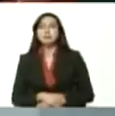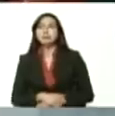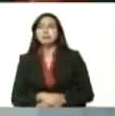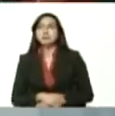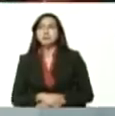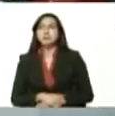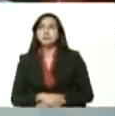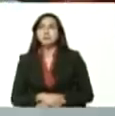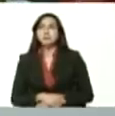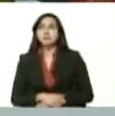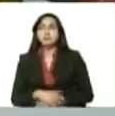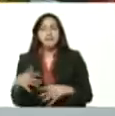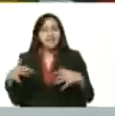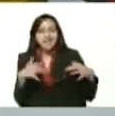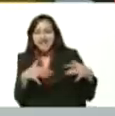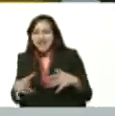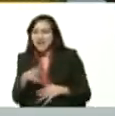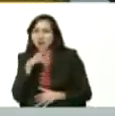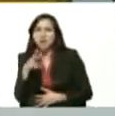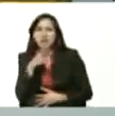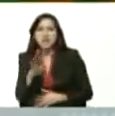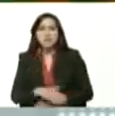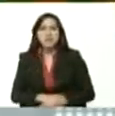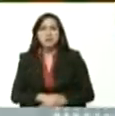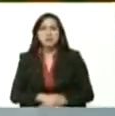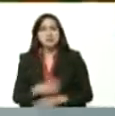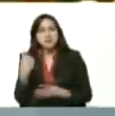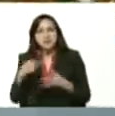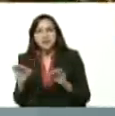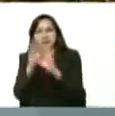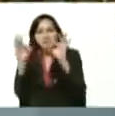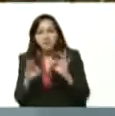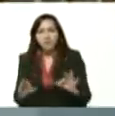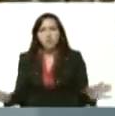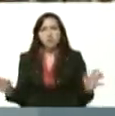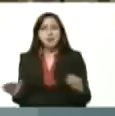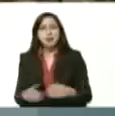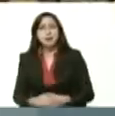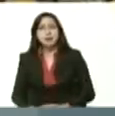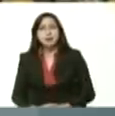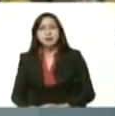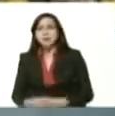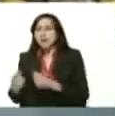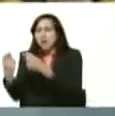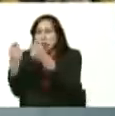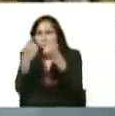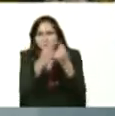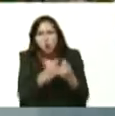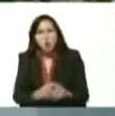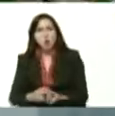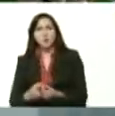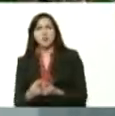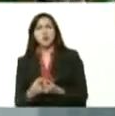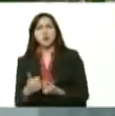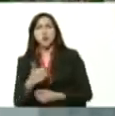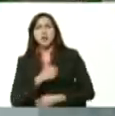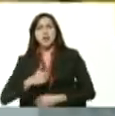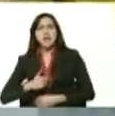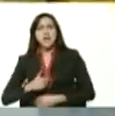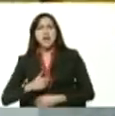esa guerra cruel multidimensional en lo económico pretendió